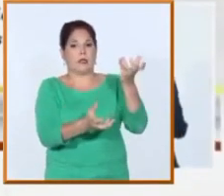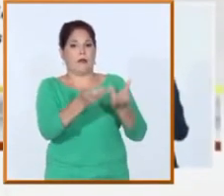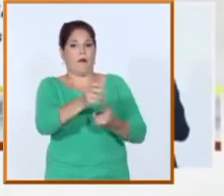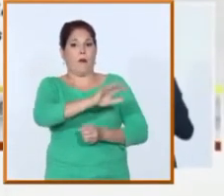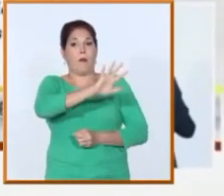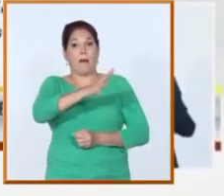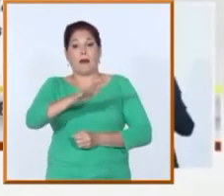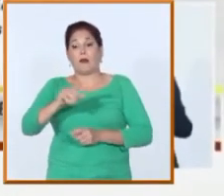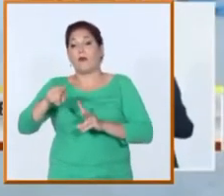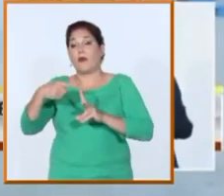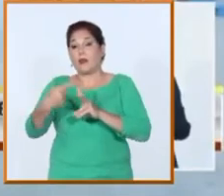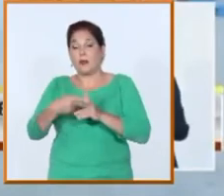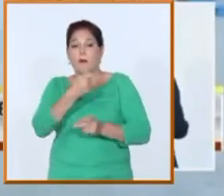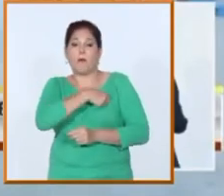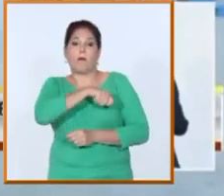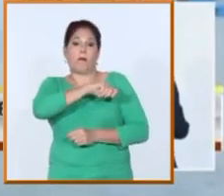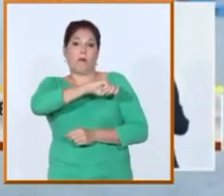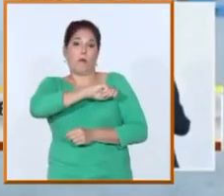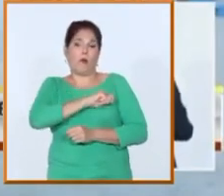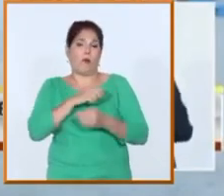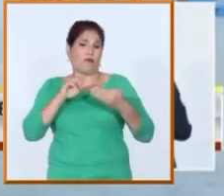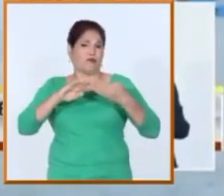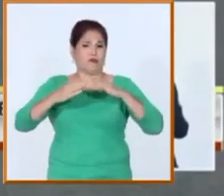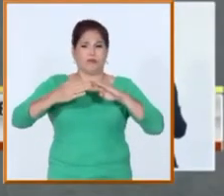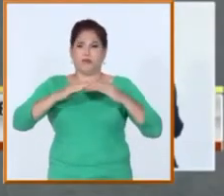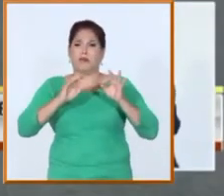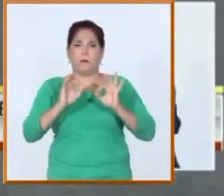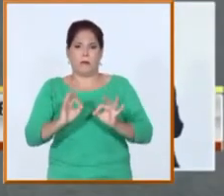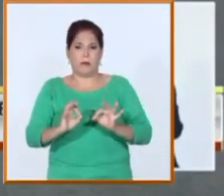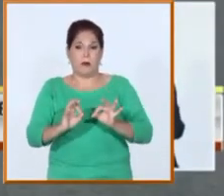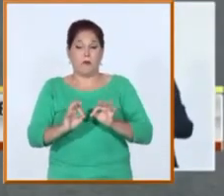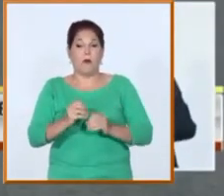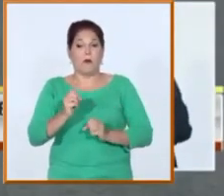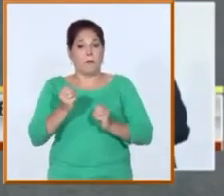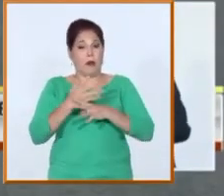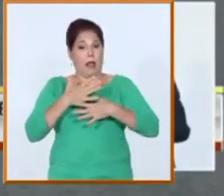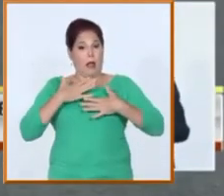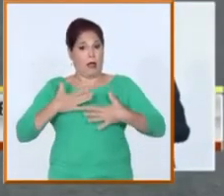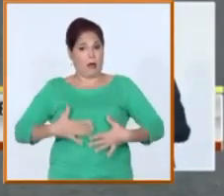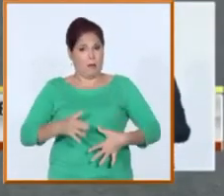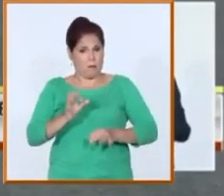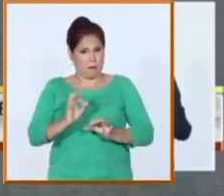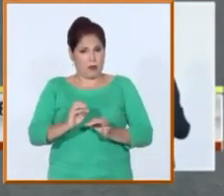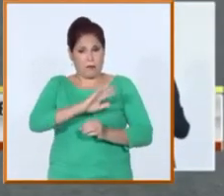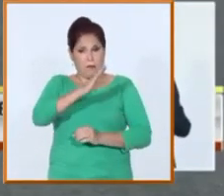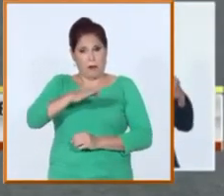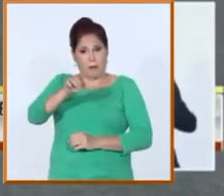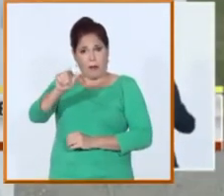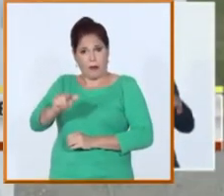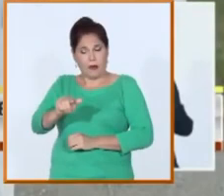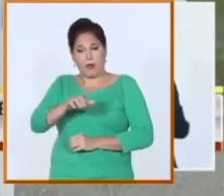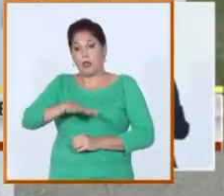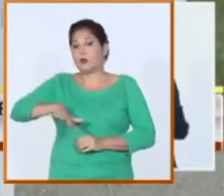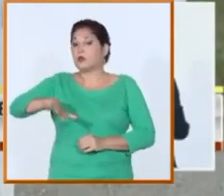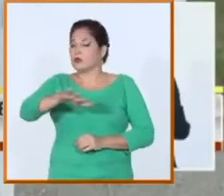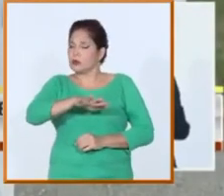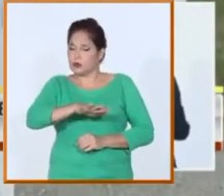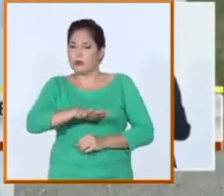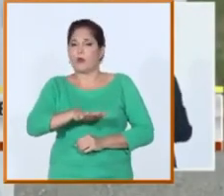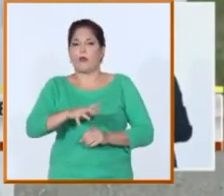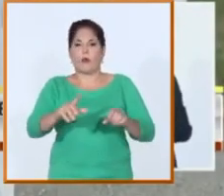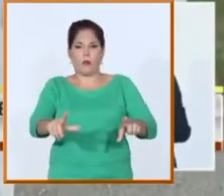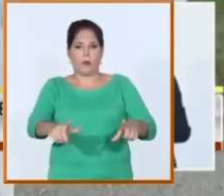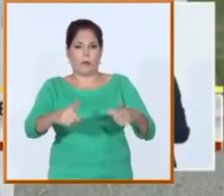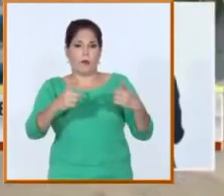se enfrentaron a la tiranía. En palabras del general de ejército, en sus palabras, homenajeó a todos los caídos en el cumplimiento del deber